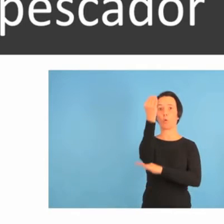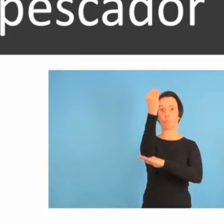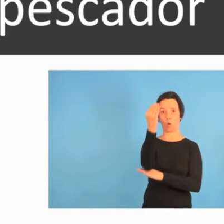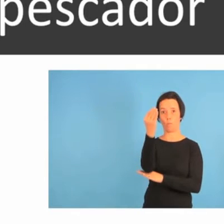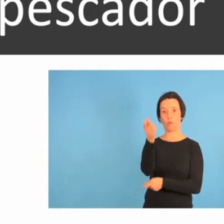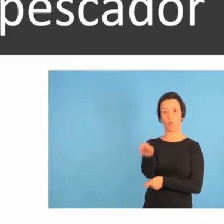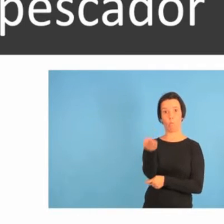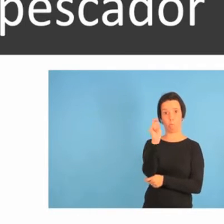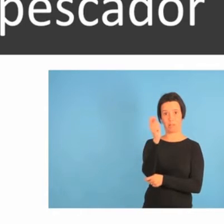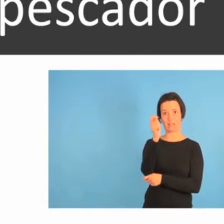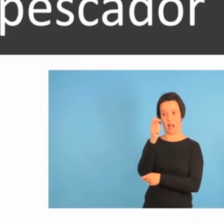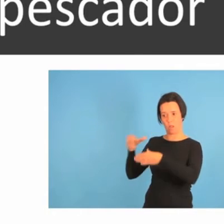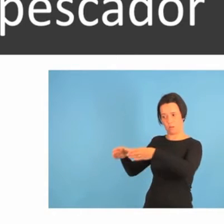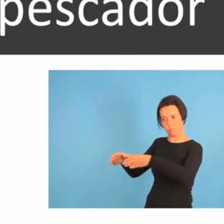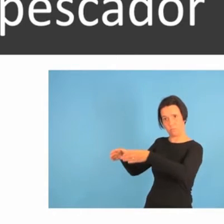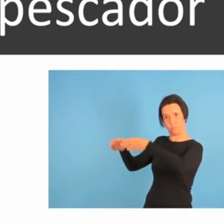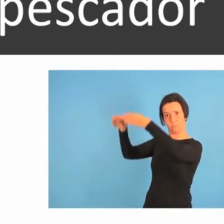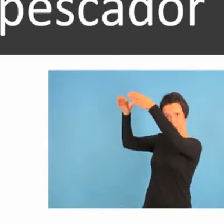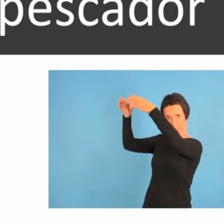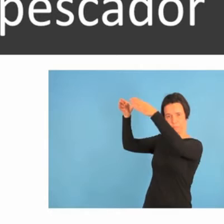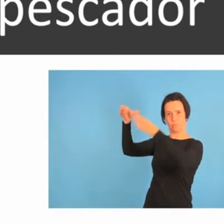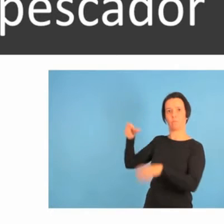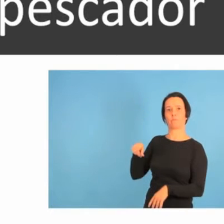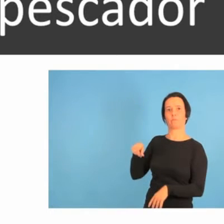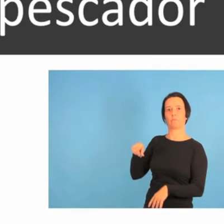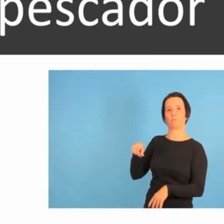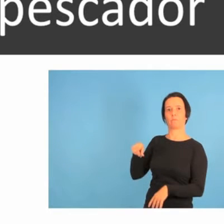PANEL 3, MONUMENTO AL PESCADOR